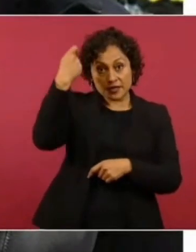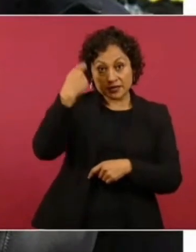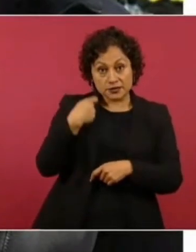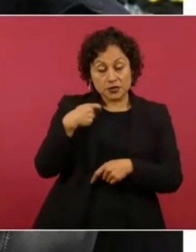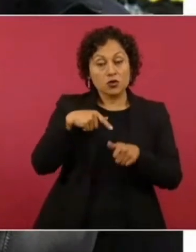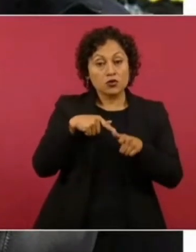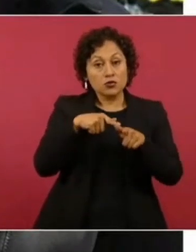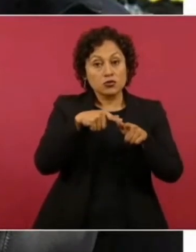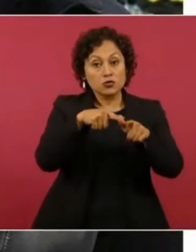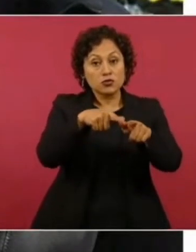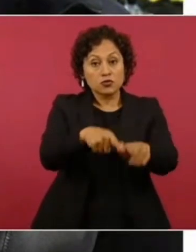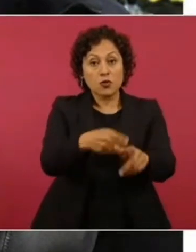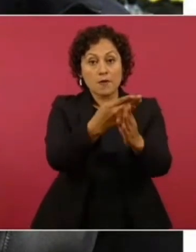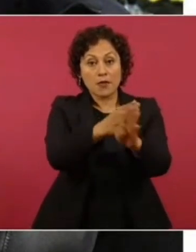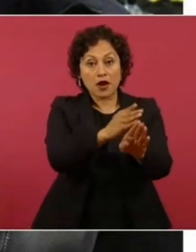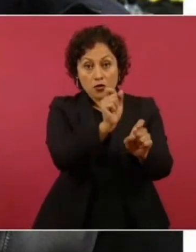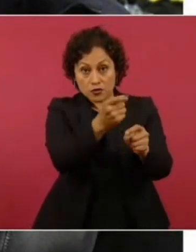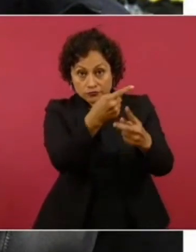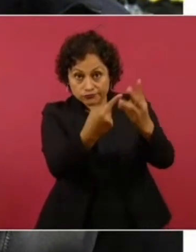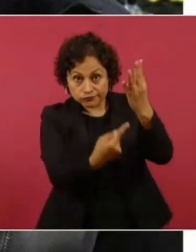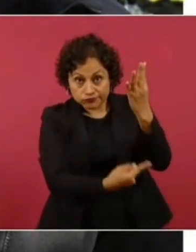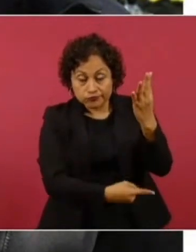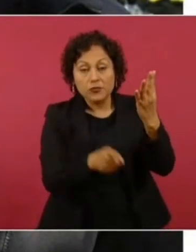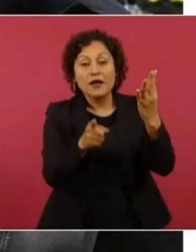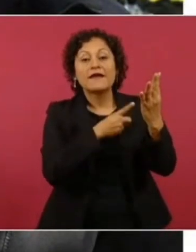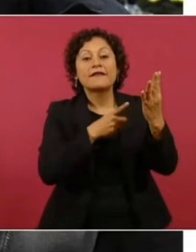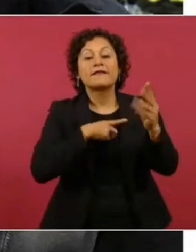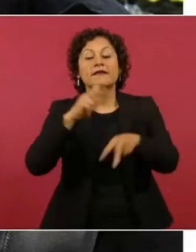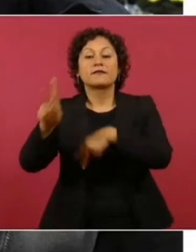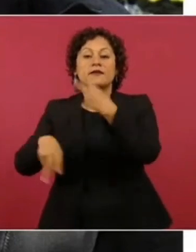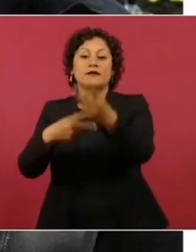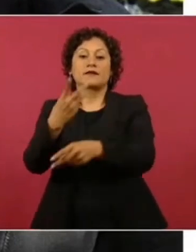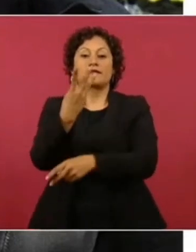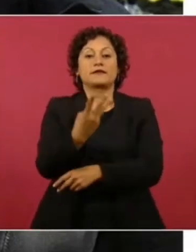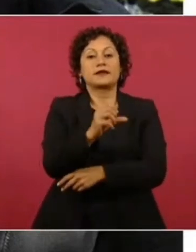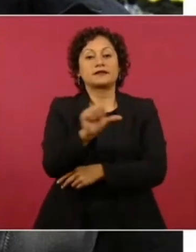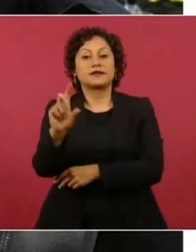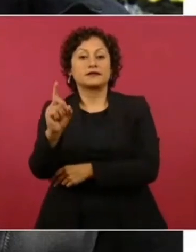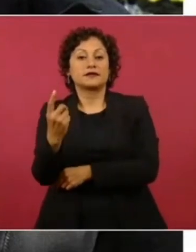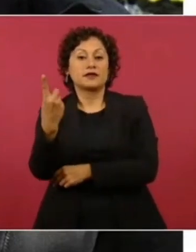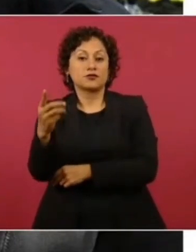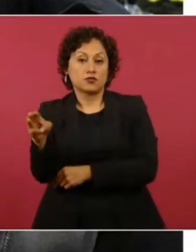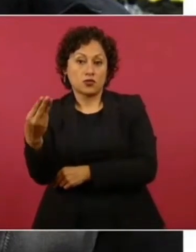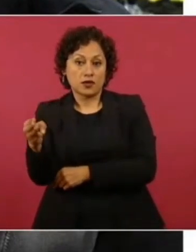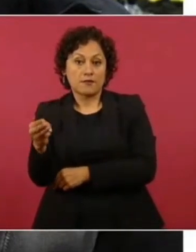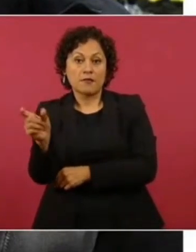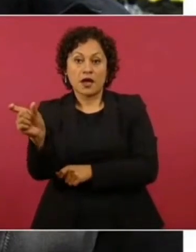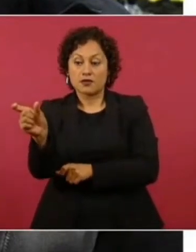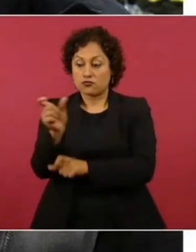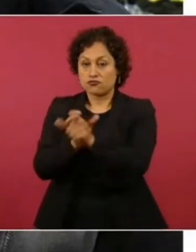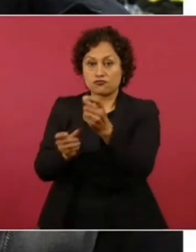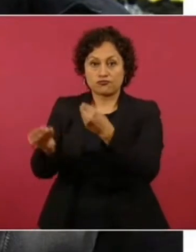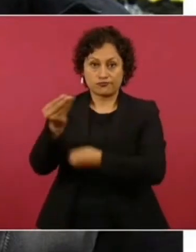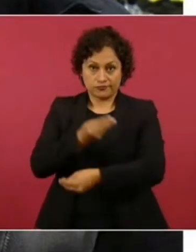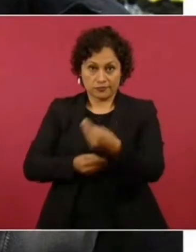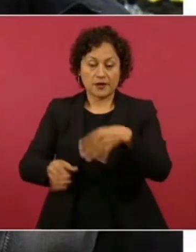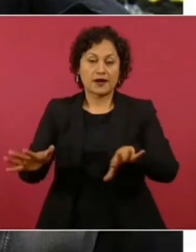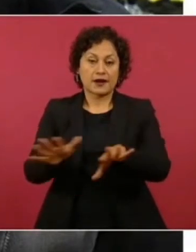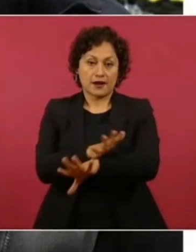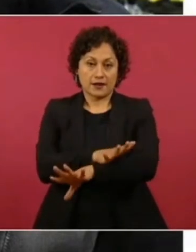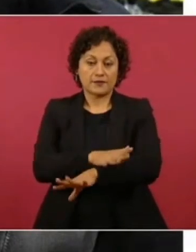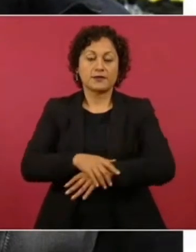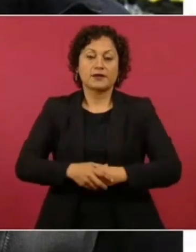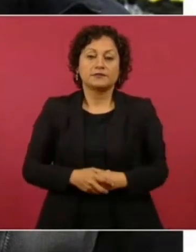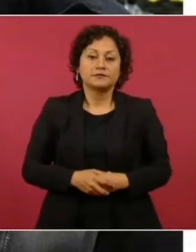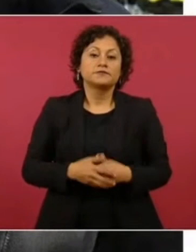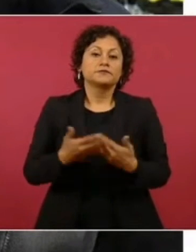acudir durante el mes de mayo, del 3 al 31 de mayo, a realizar este cambio de tarjeta. Lo hemos estado